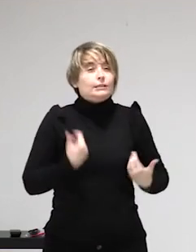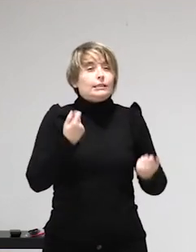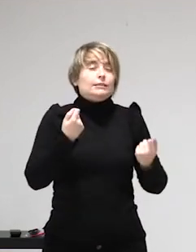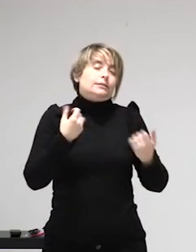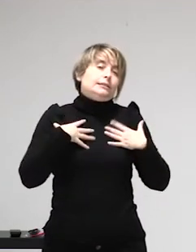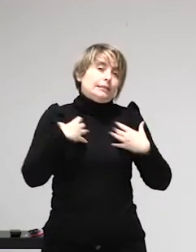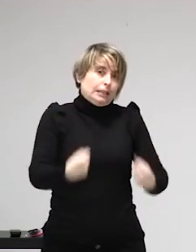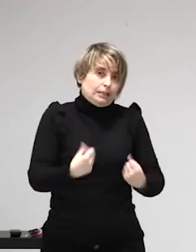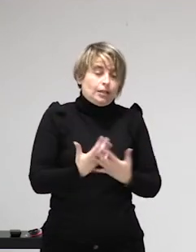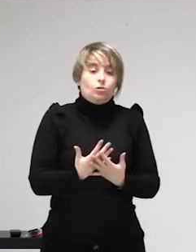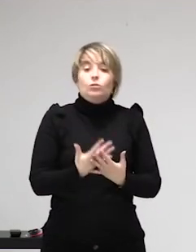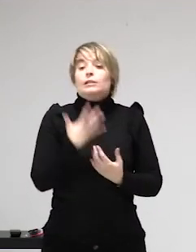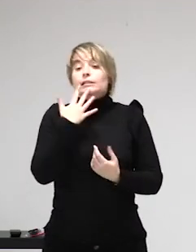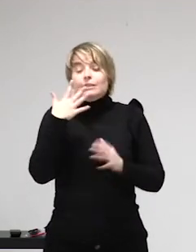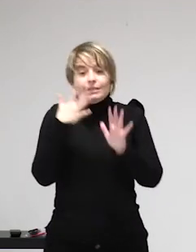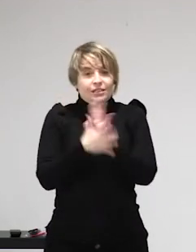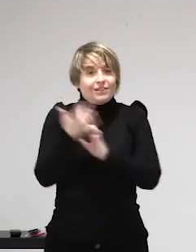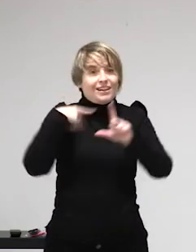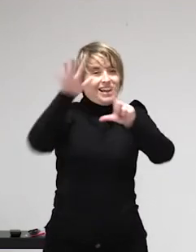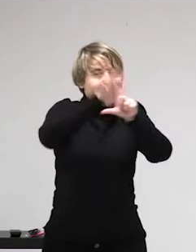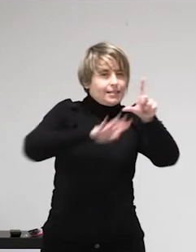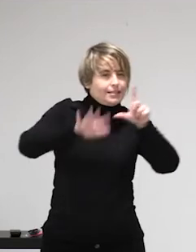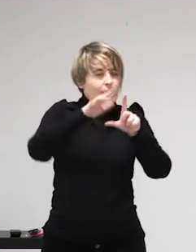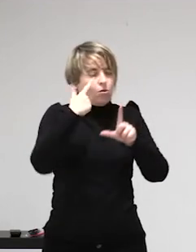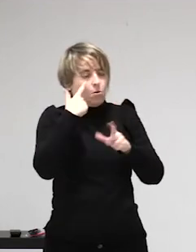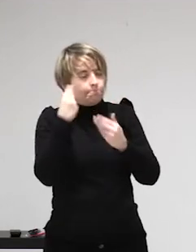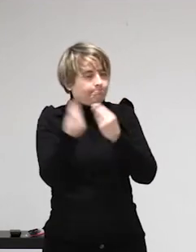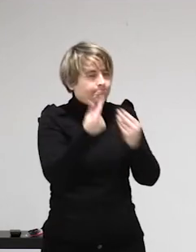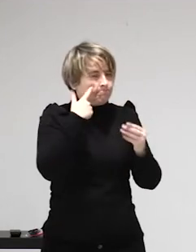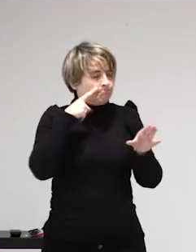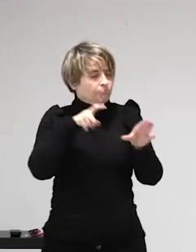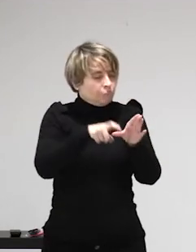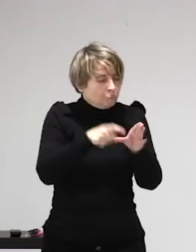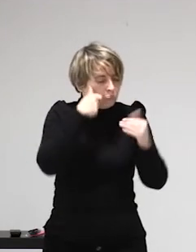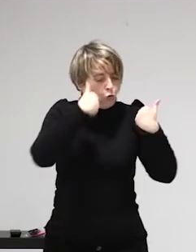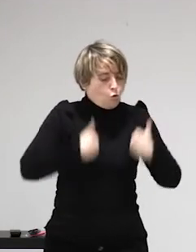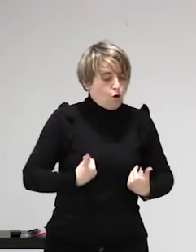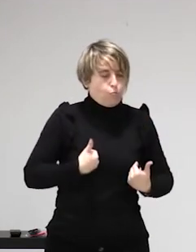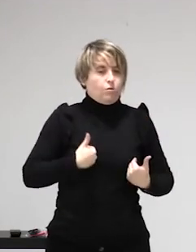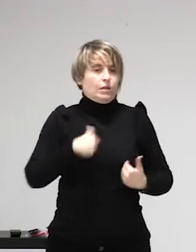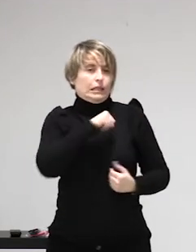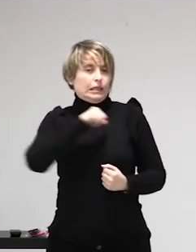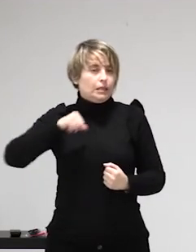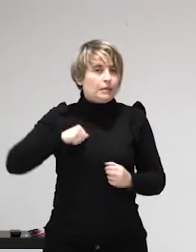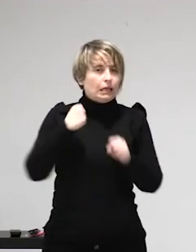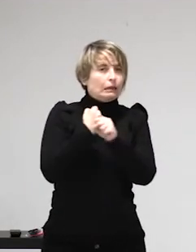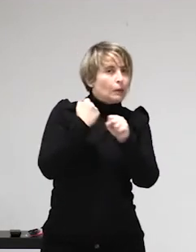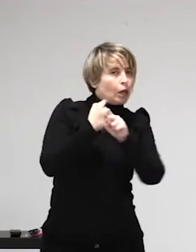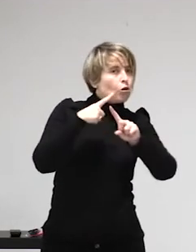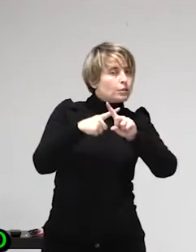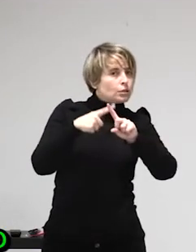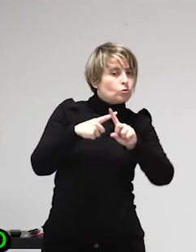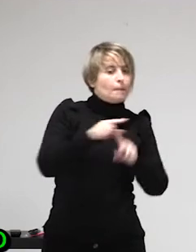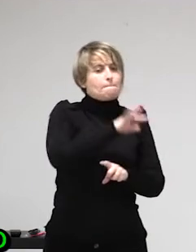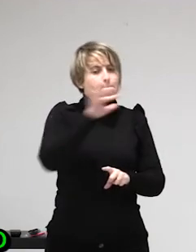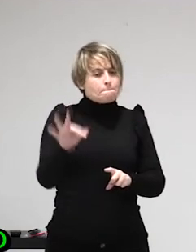prostitución y en qué zonas no es legal ejercer la prostitución. Lo hemos adoptado todo de tal manera que solo se puede ejercer en los barrios rojos.